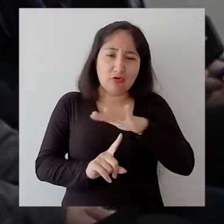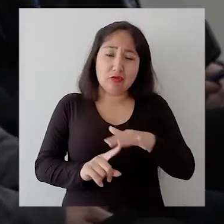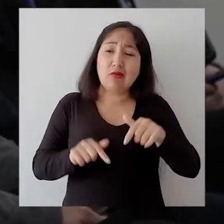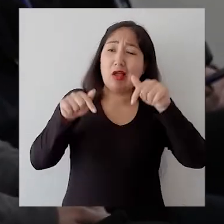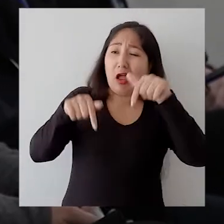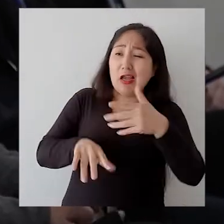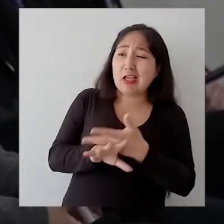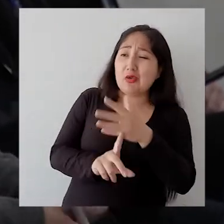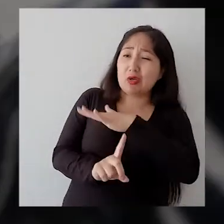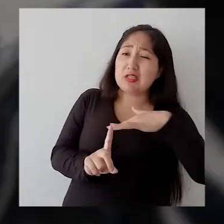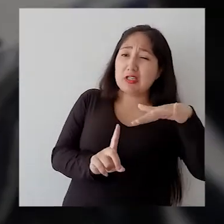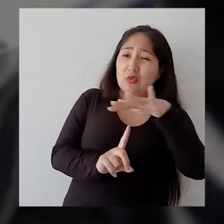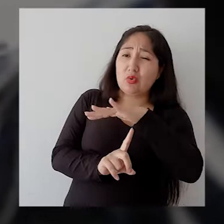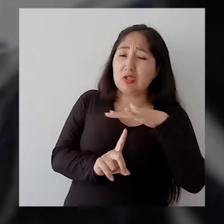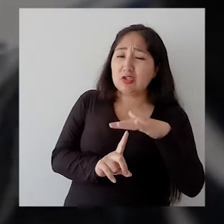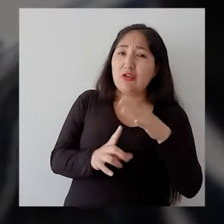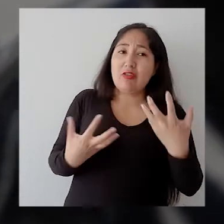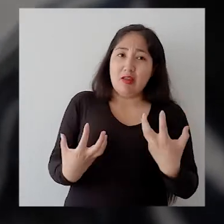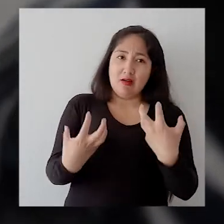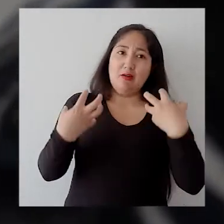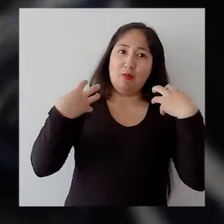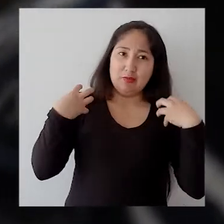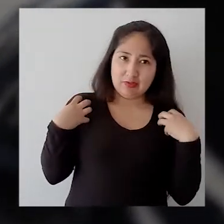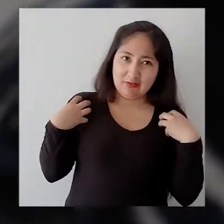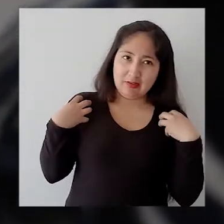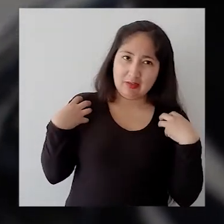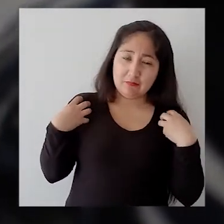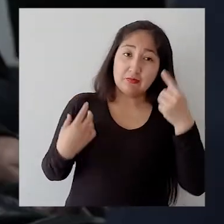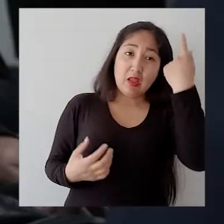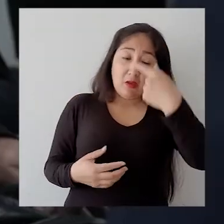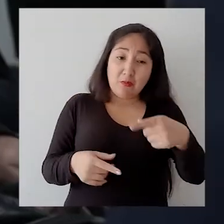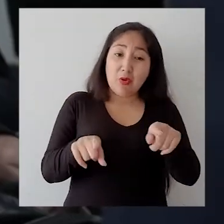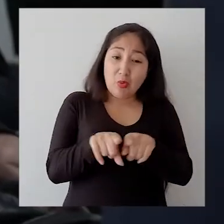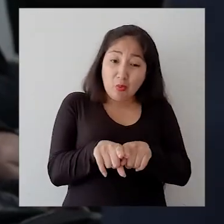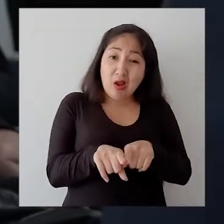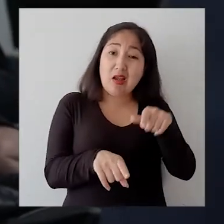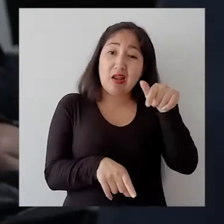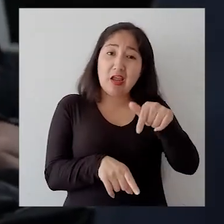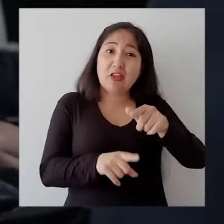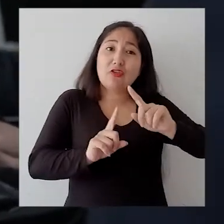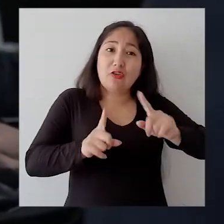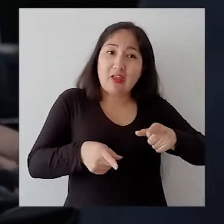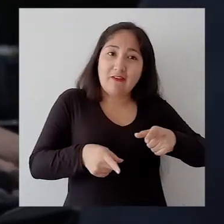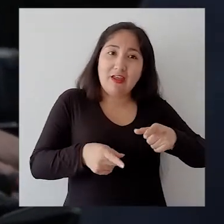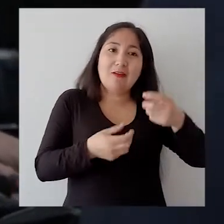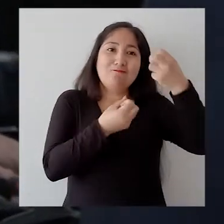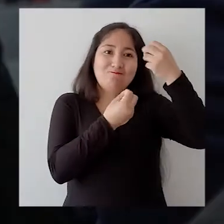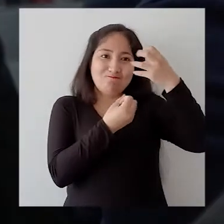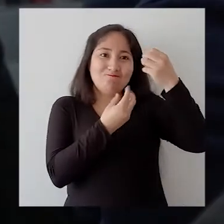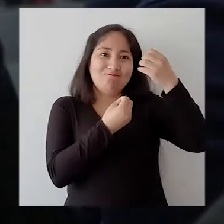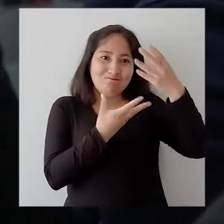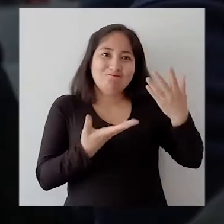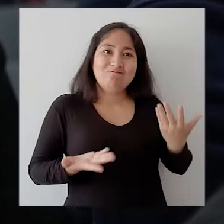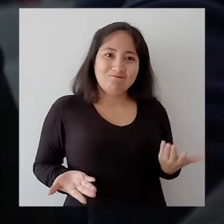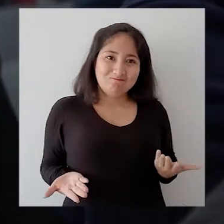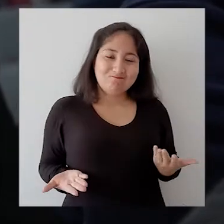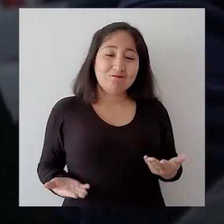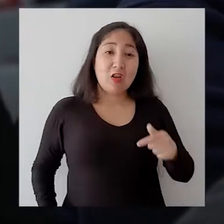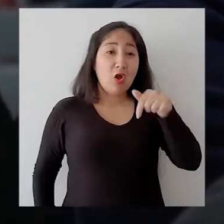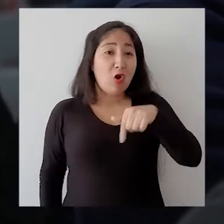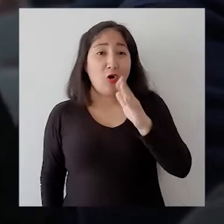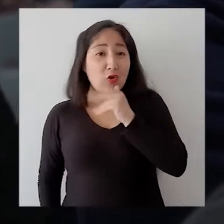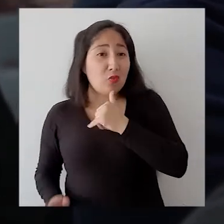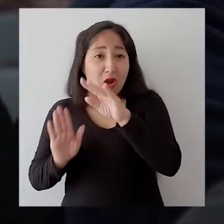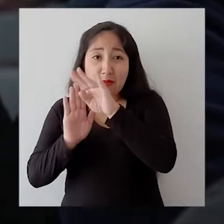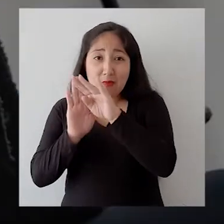responsabilidad del usuario frente a los sistemas, pero también es un ámbito que tiene que abordar la formación. Hoy día no